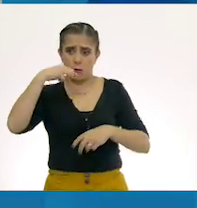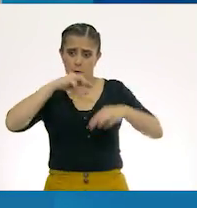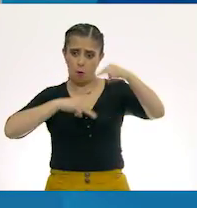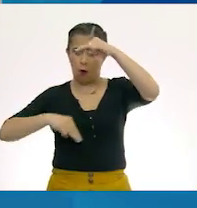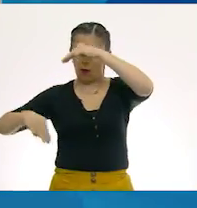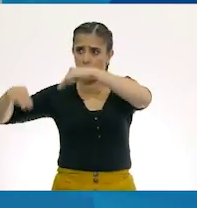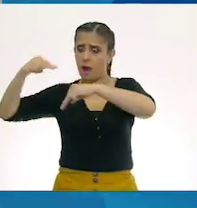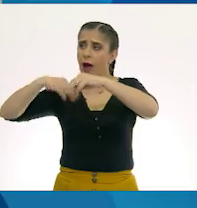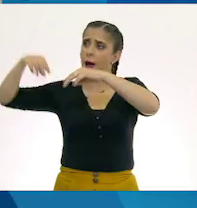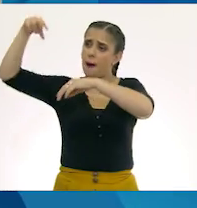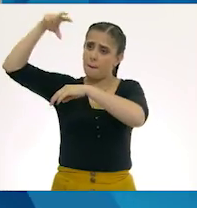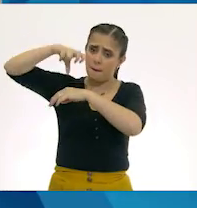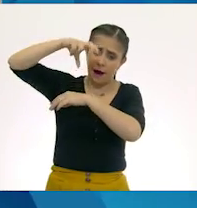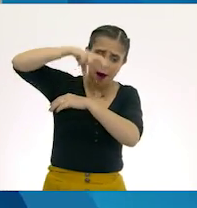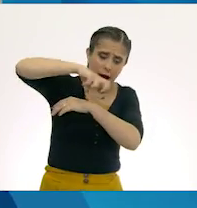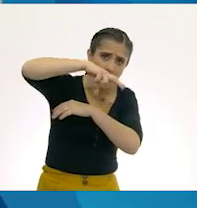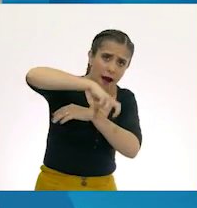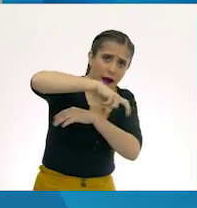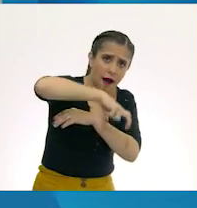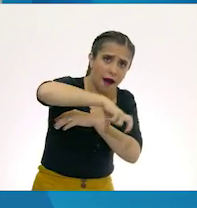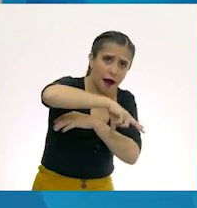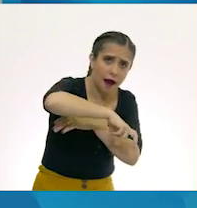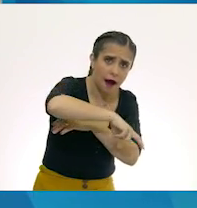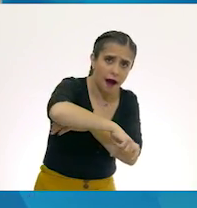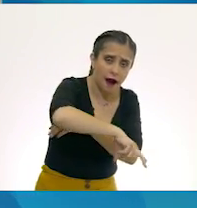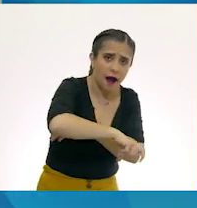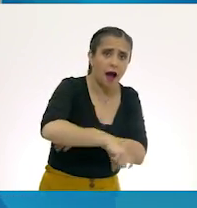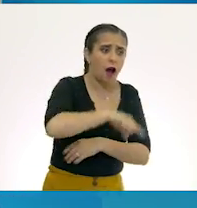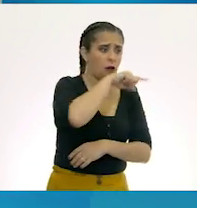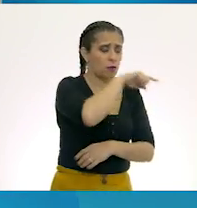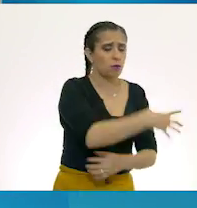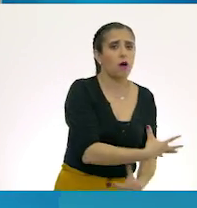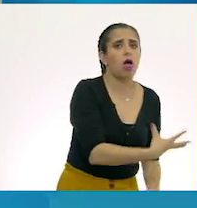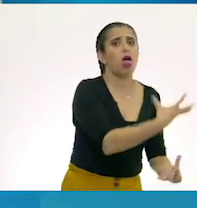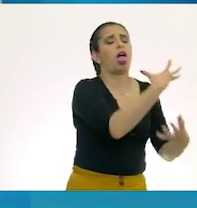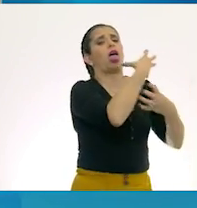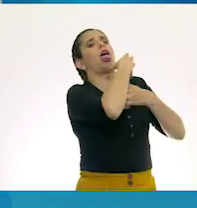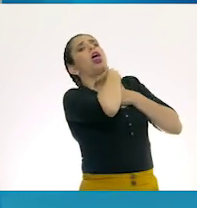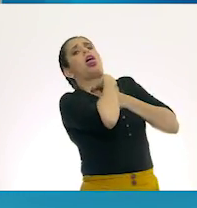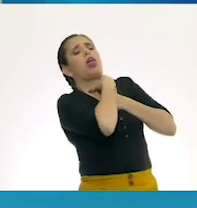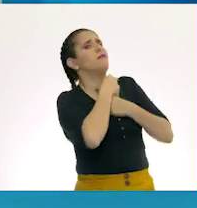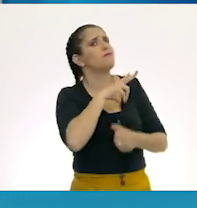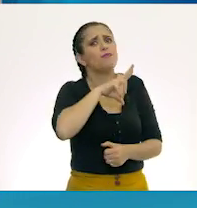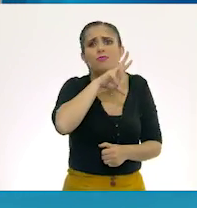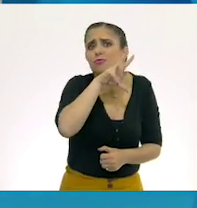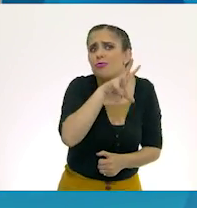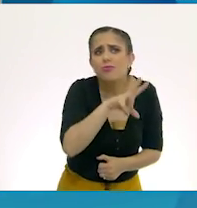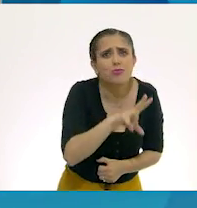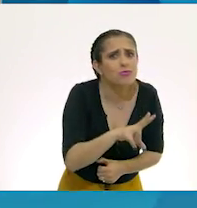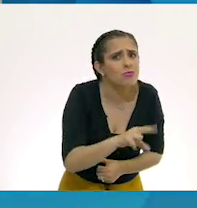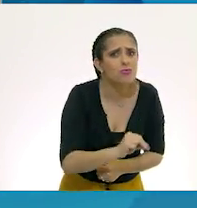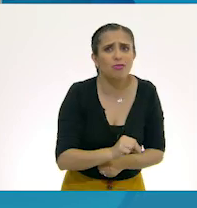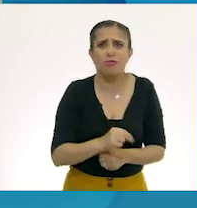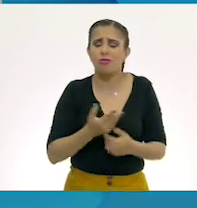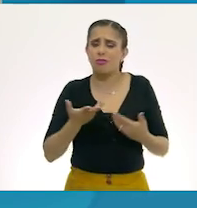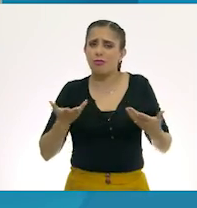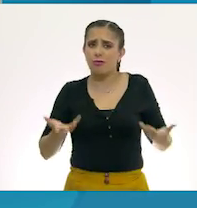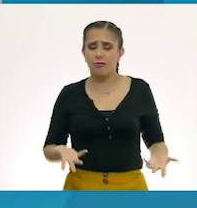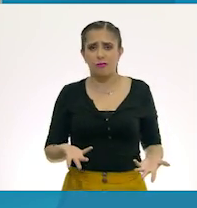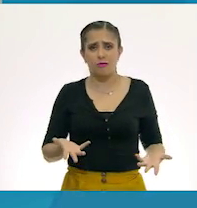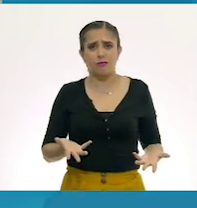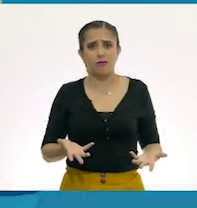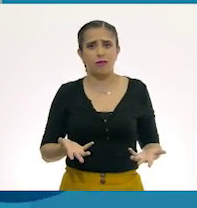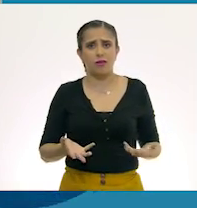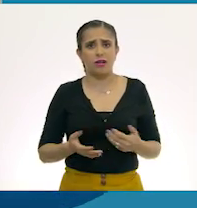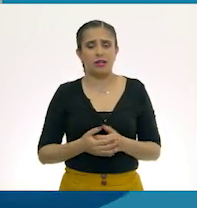bajatis de la peña peñatis, no me ibas a agarrar garratis